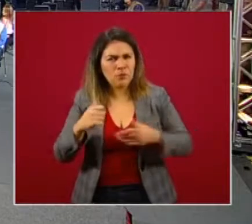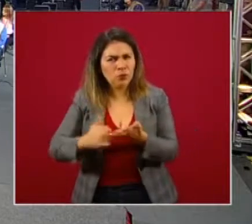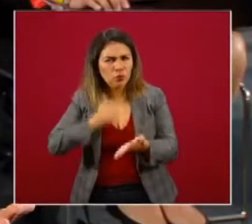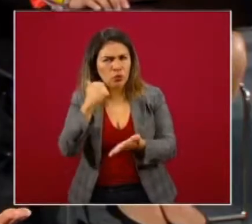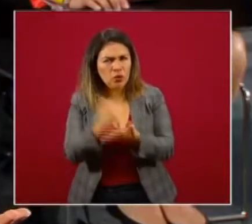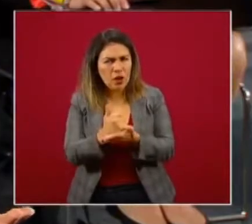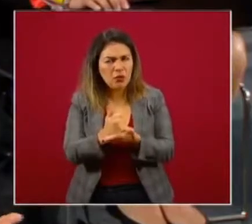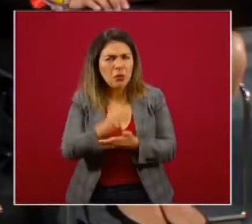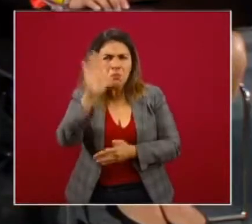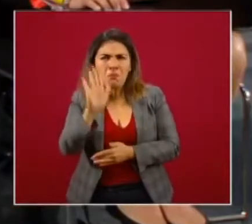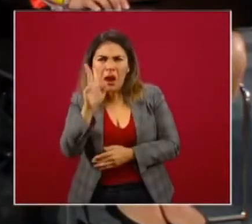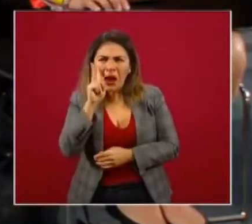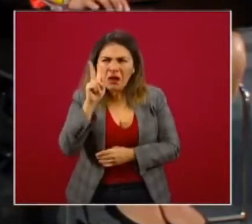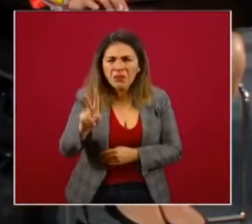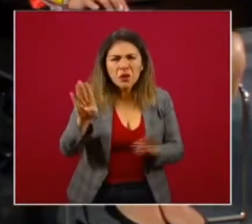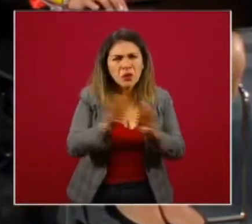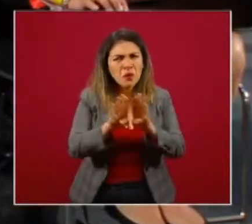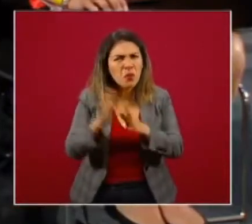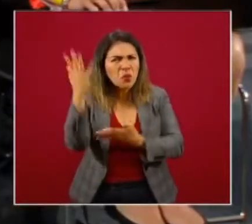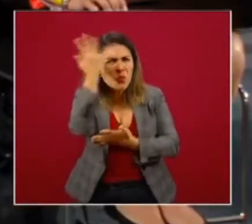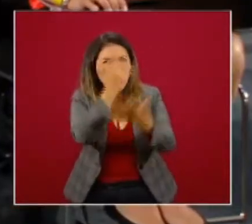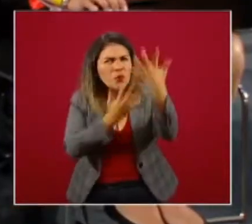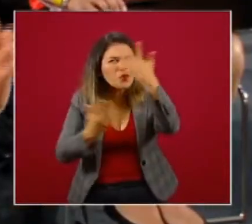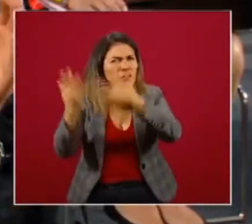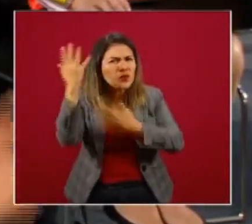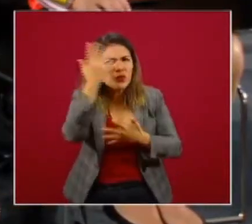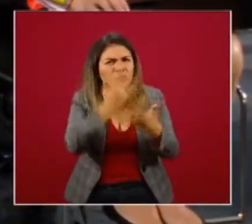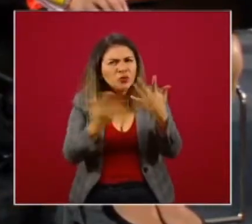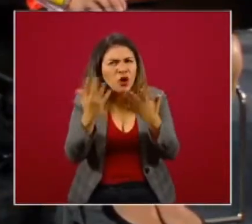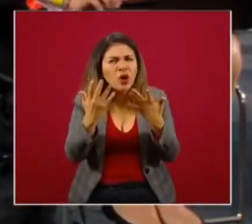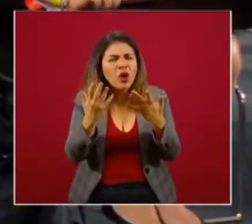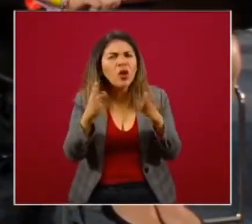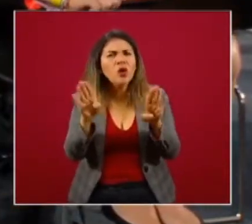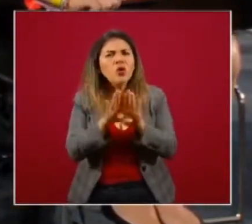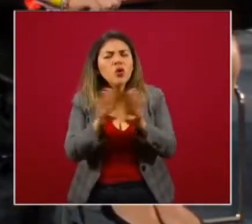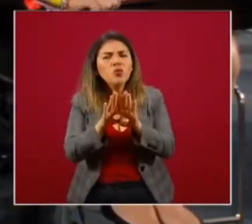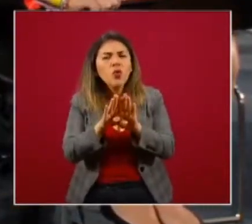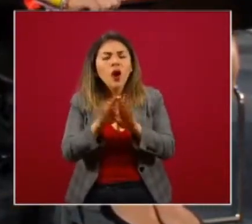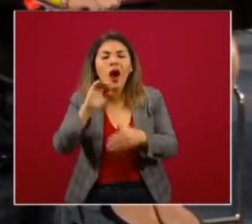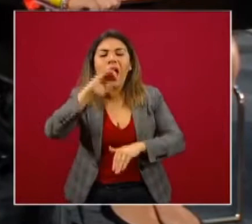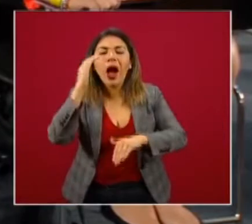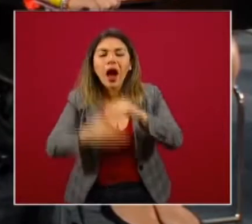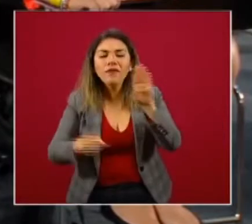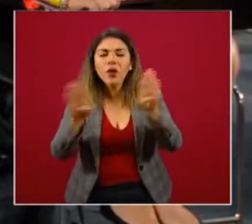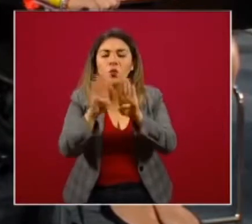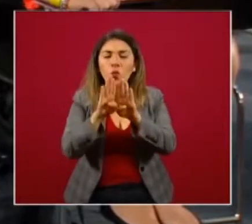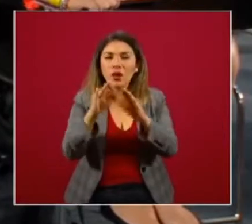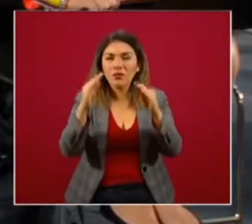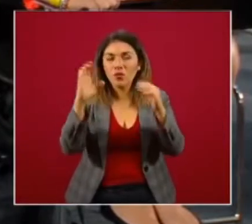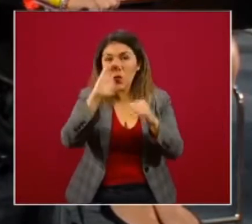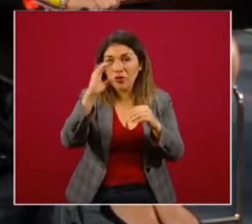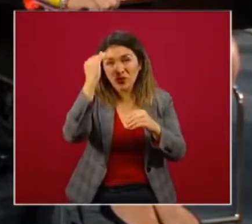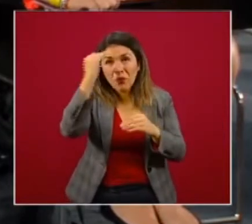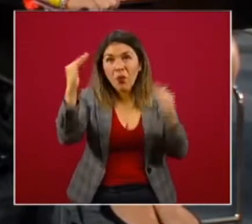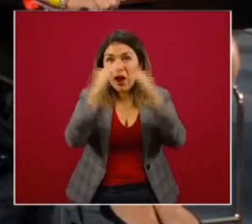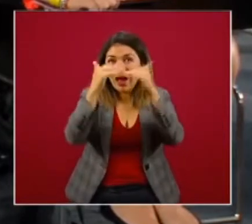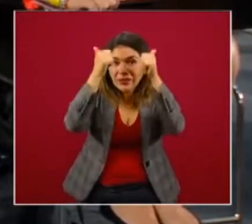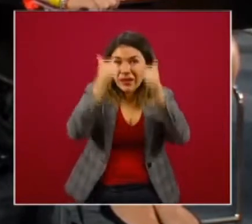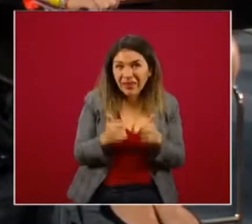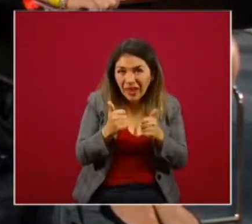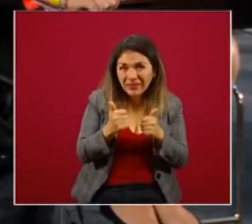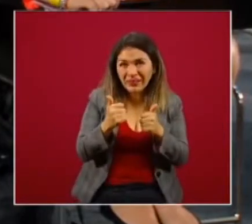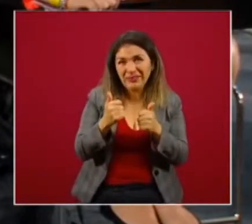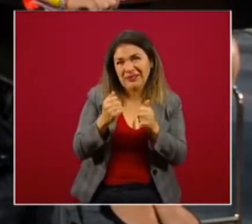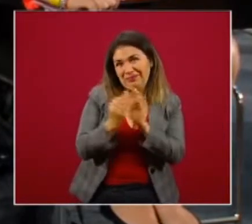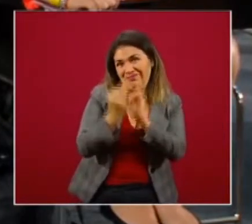mañanera del presidente Andrés Manuel López Obrador. Asimismo, señaló que los hospitales del Insabi asignados a la Sedena para la atención de COVID-19